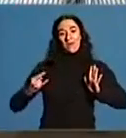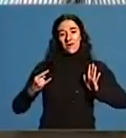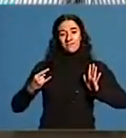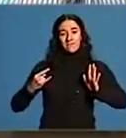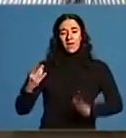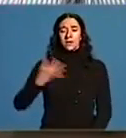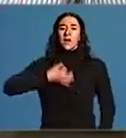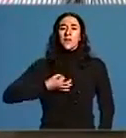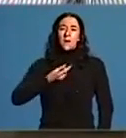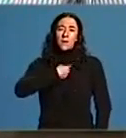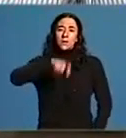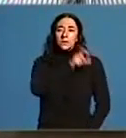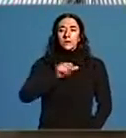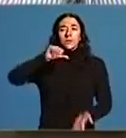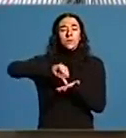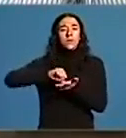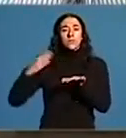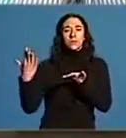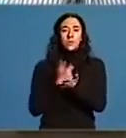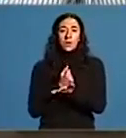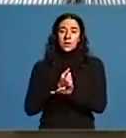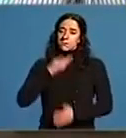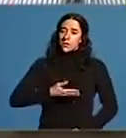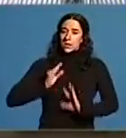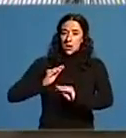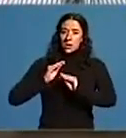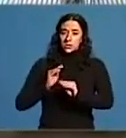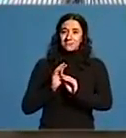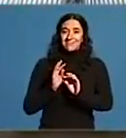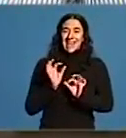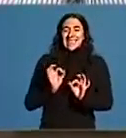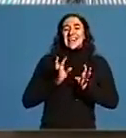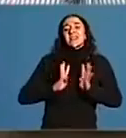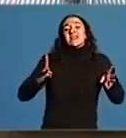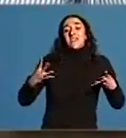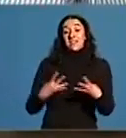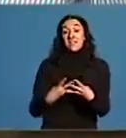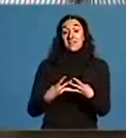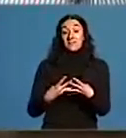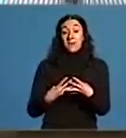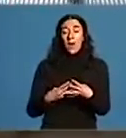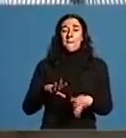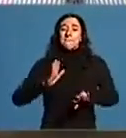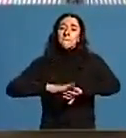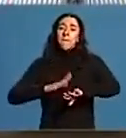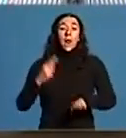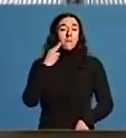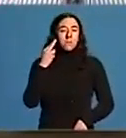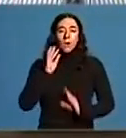trasladar a los ciudadanos la importancia que tiene el uso de Internet para que se le quite el miedo que a veces